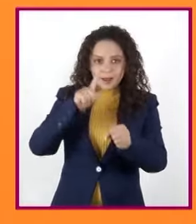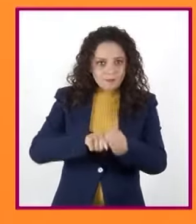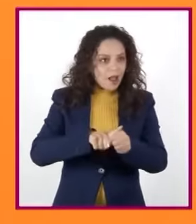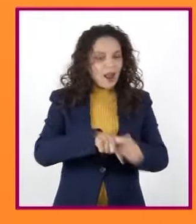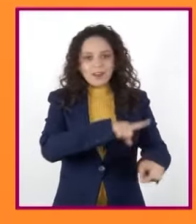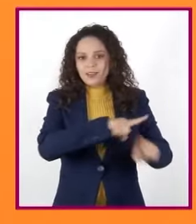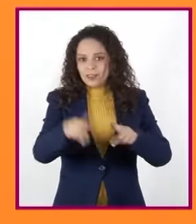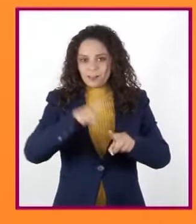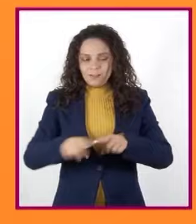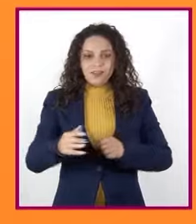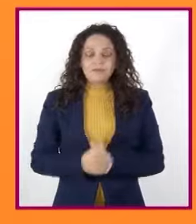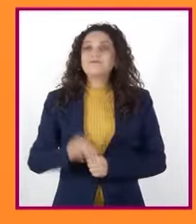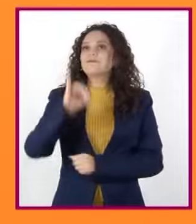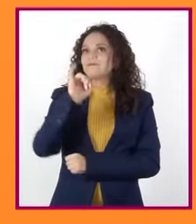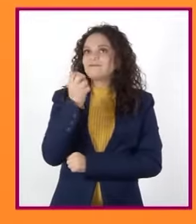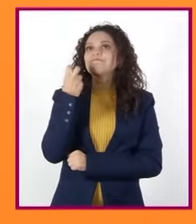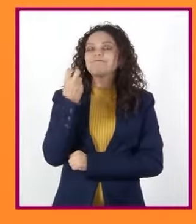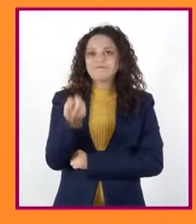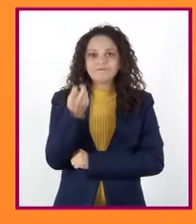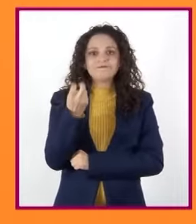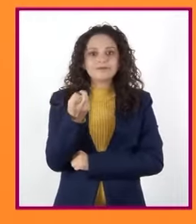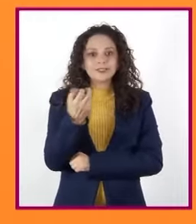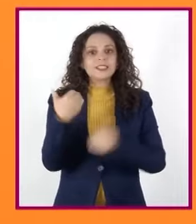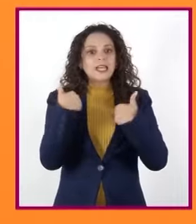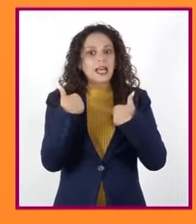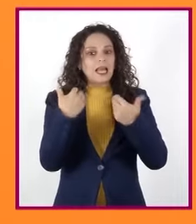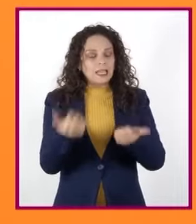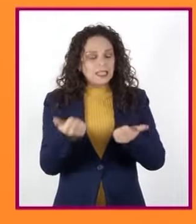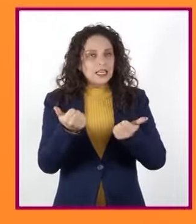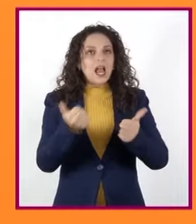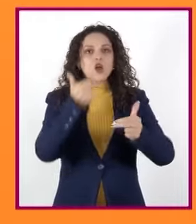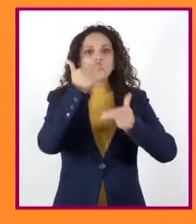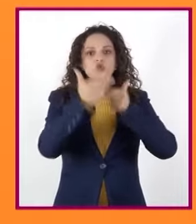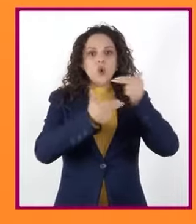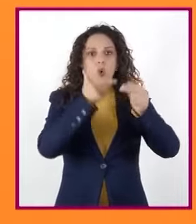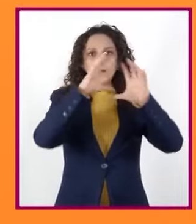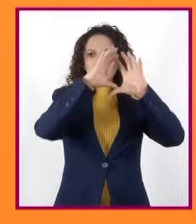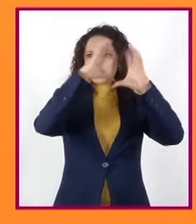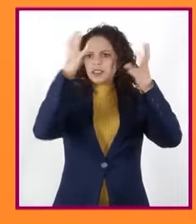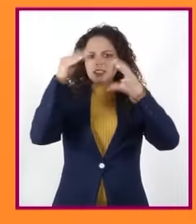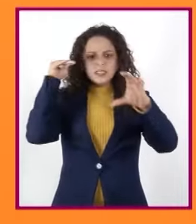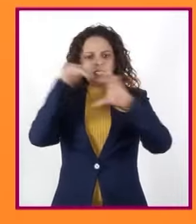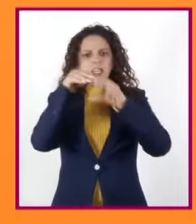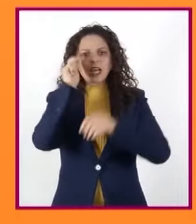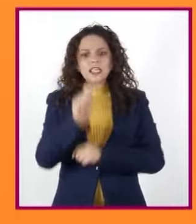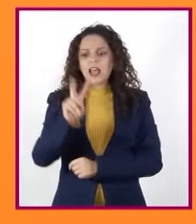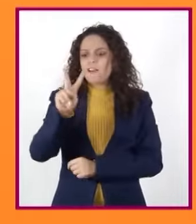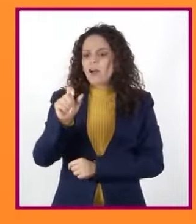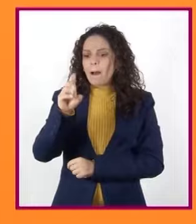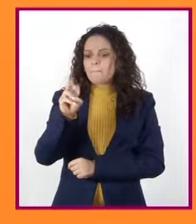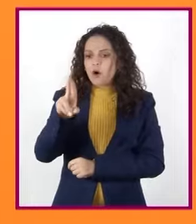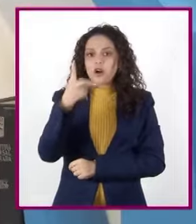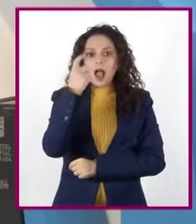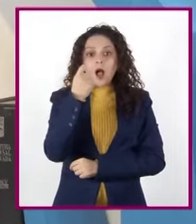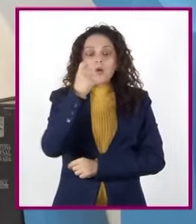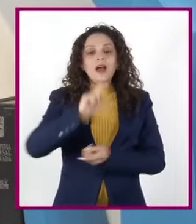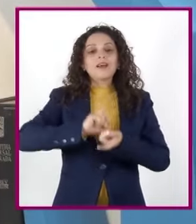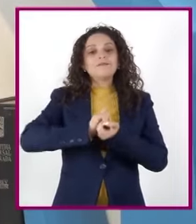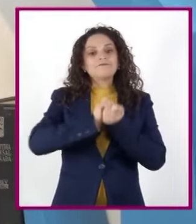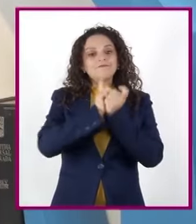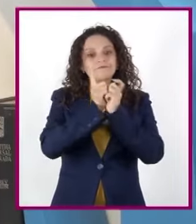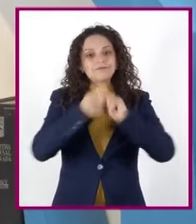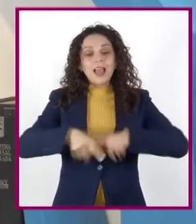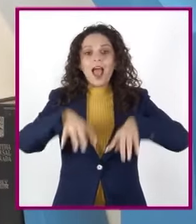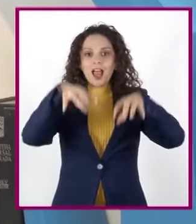forma, en la atmósfera es en donde se forman las nubes que son vapor de agua y que dan paso a la lluvia. Bueno,